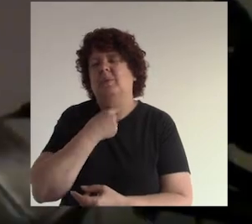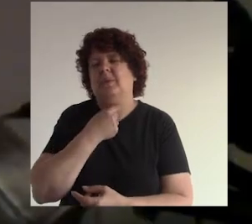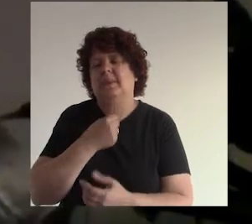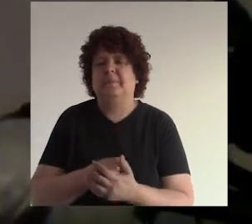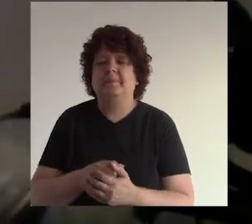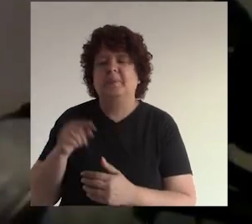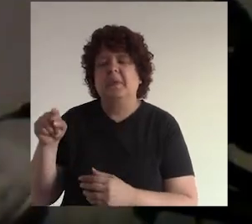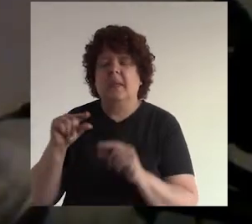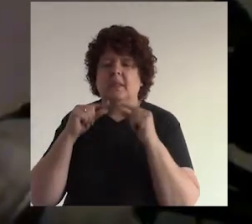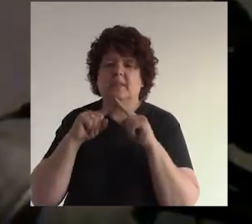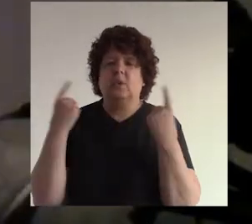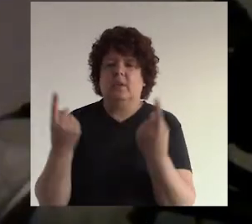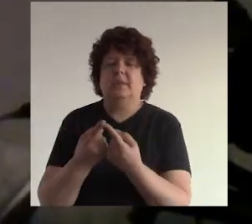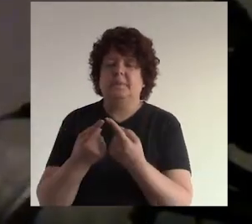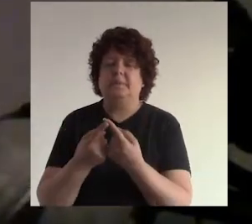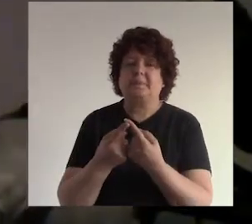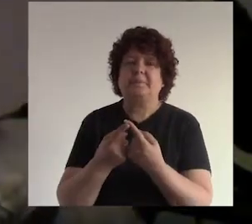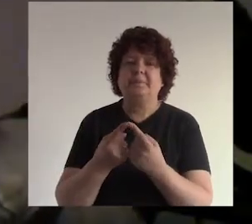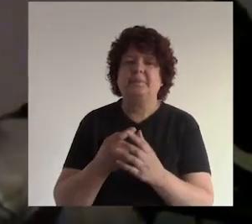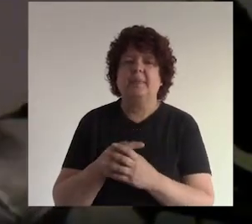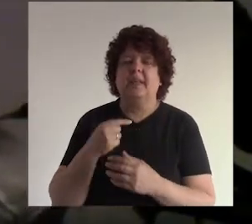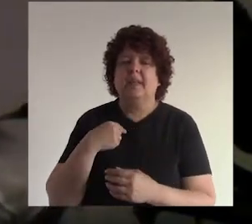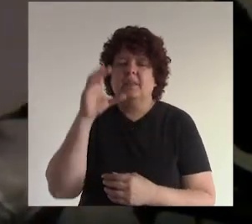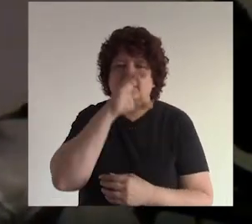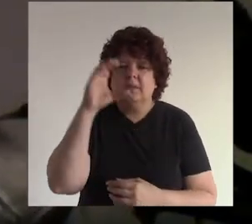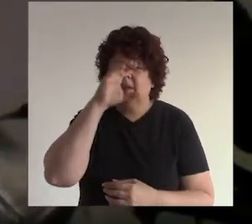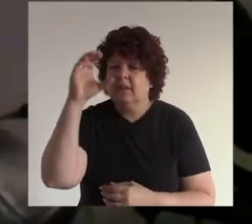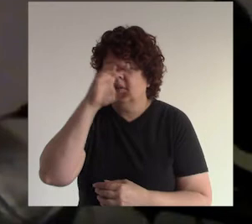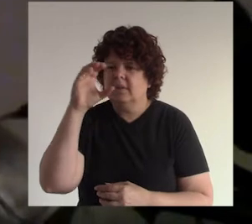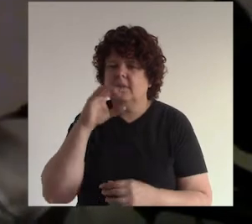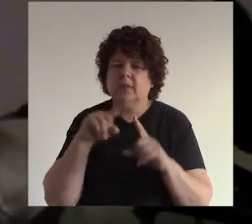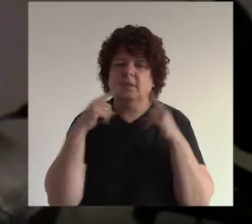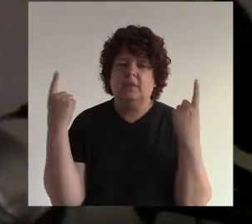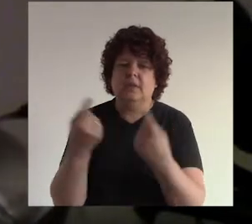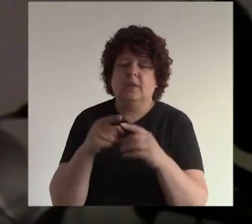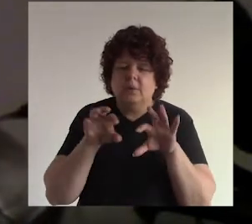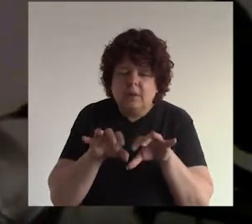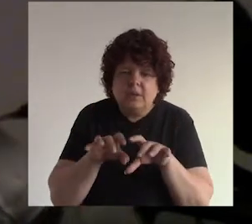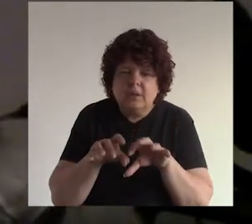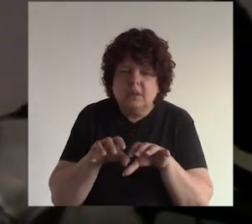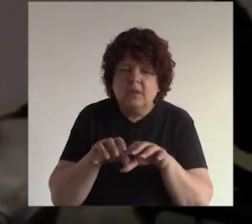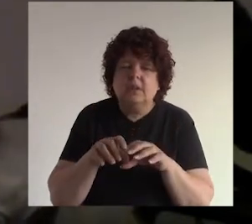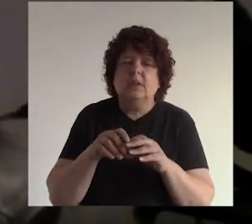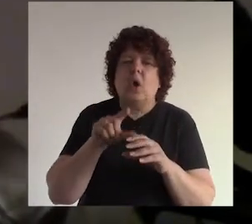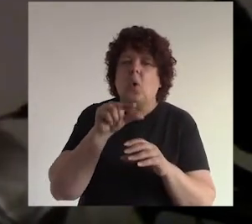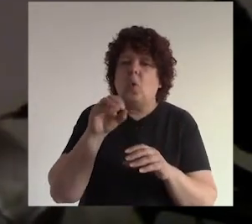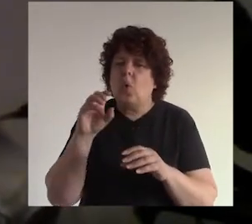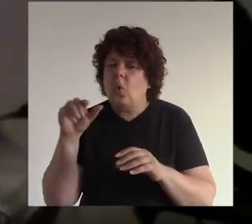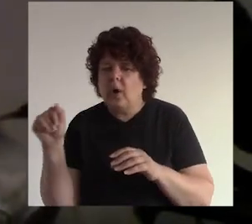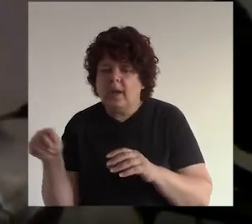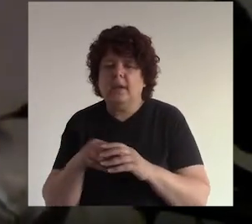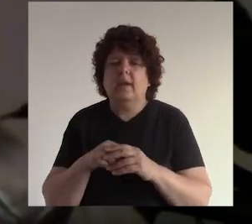imaginemos que Graciela hace tortas ¿ok? entonces si yo estoy buscando una torta voy a buscar en internet en youtube o en google